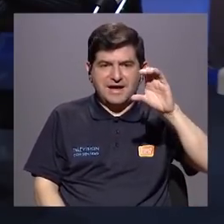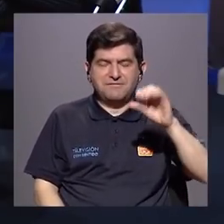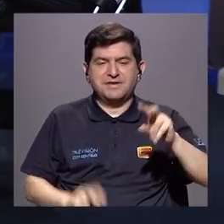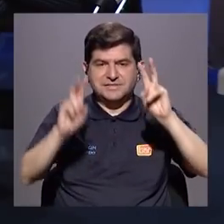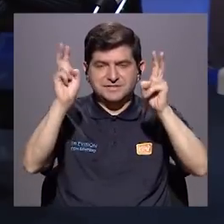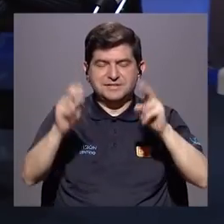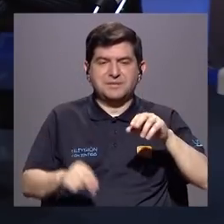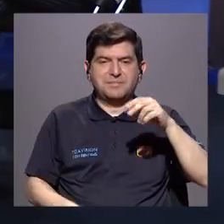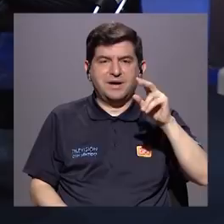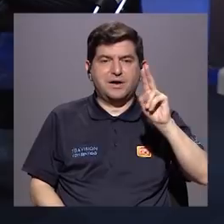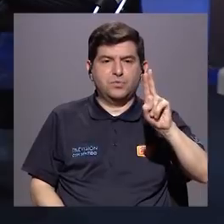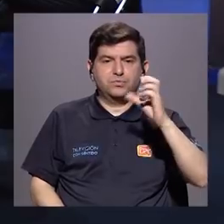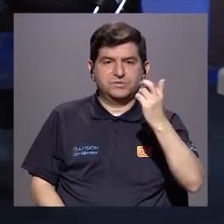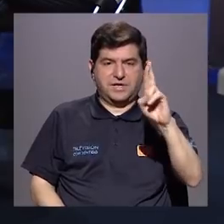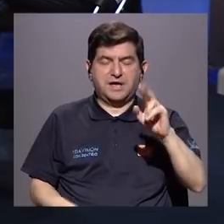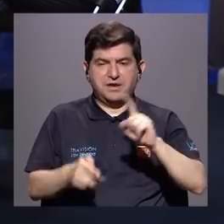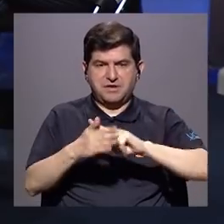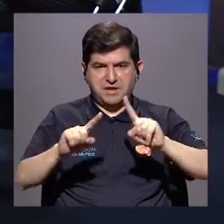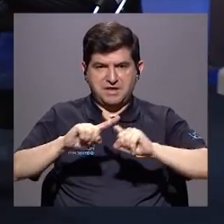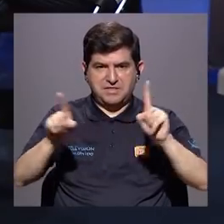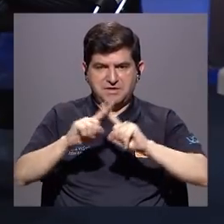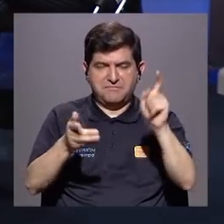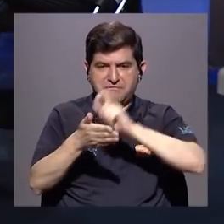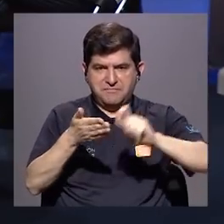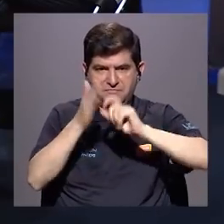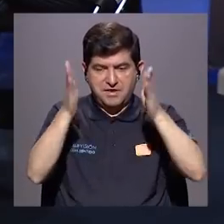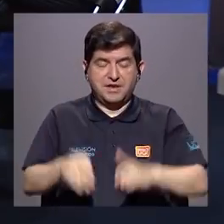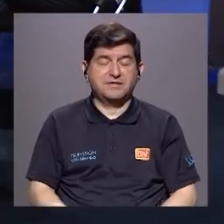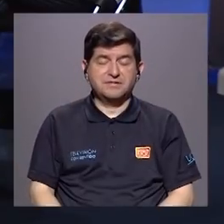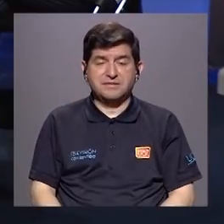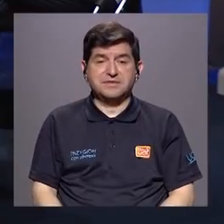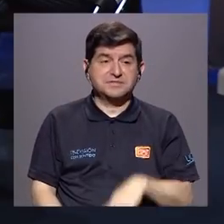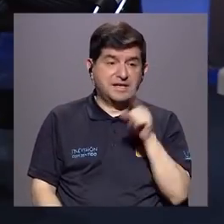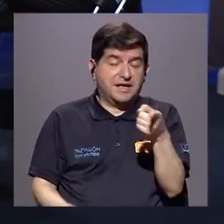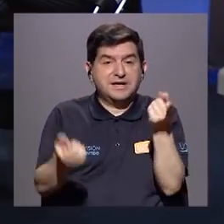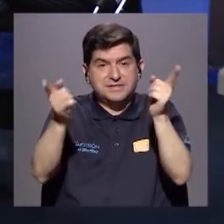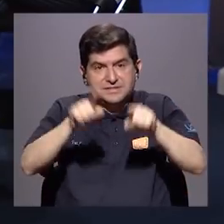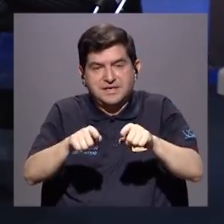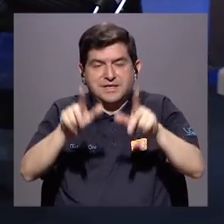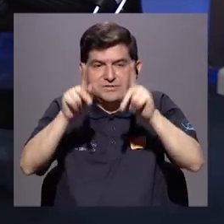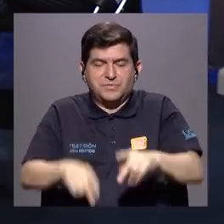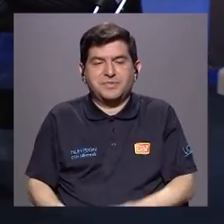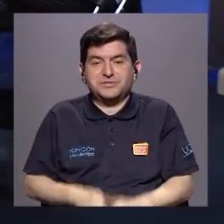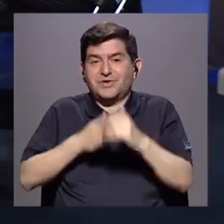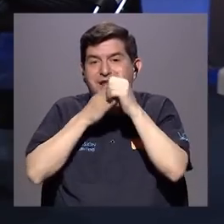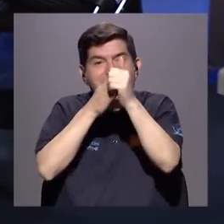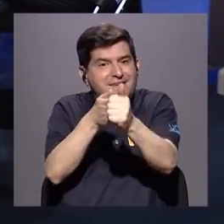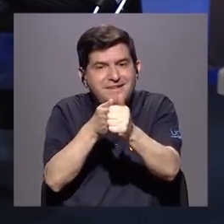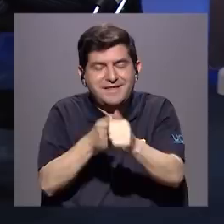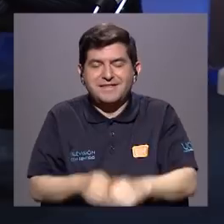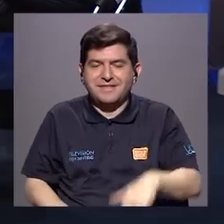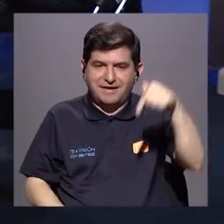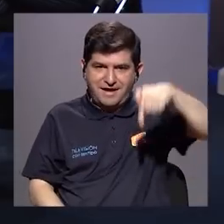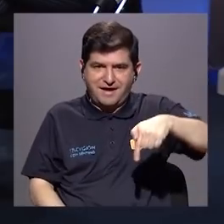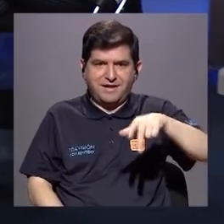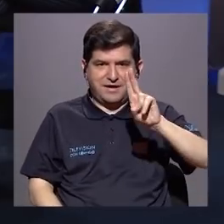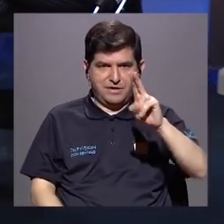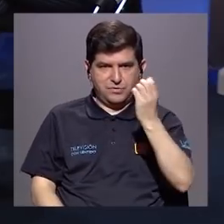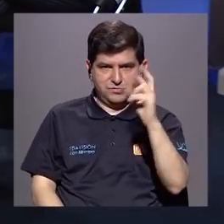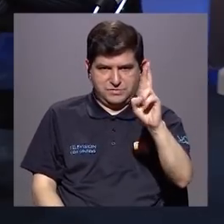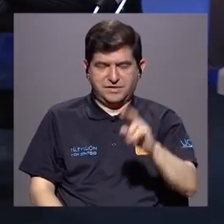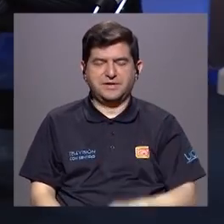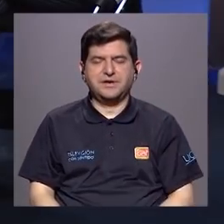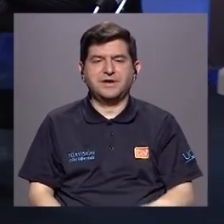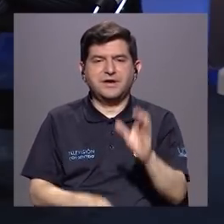en el tema de la UCR y hay muchos otros autores. Perdonen si no los nombro, pero Doña Jania es la referente en este contexto acá en la UCR.